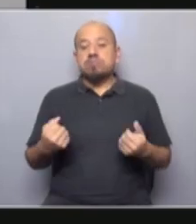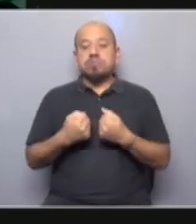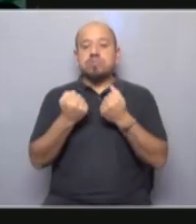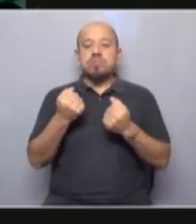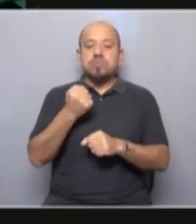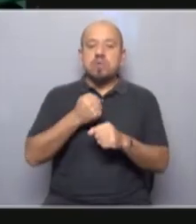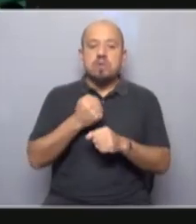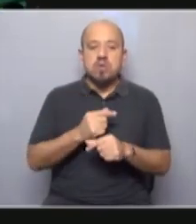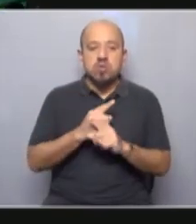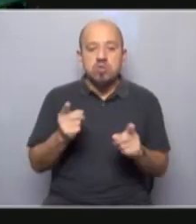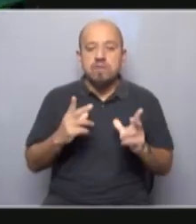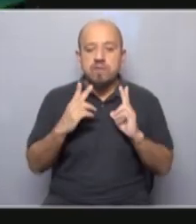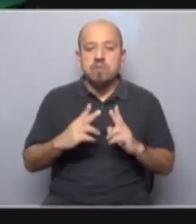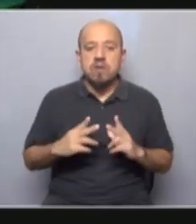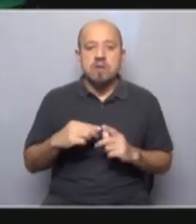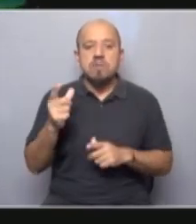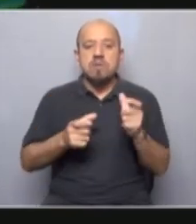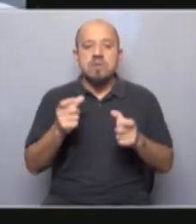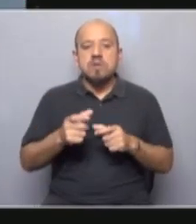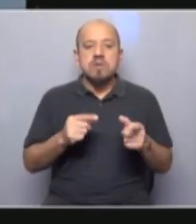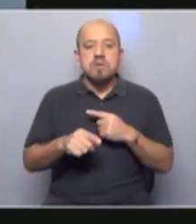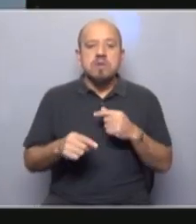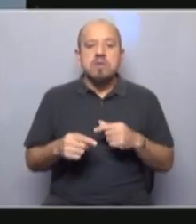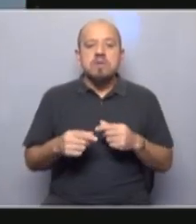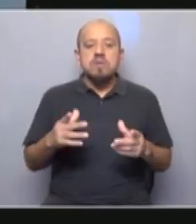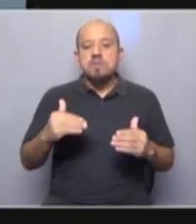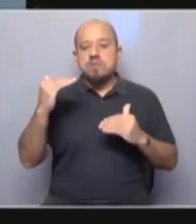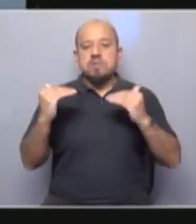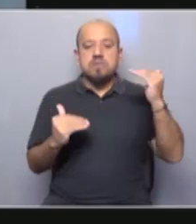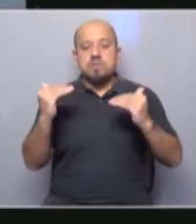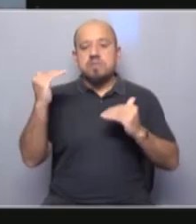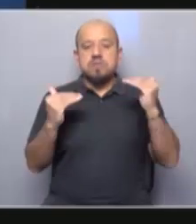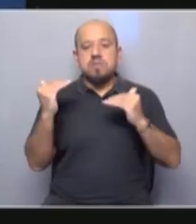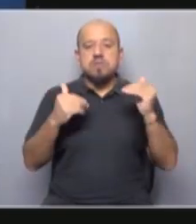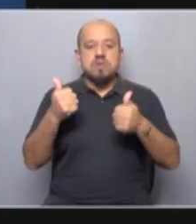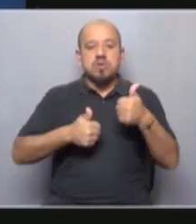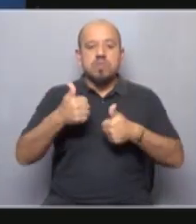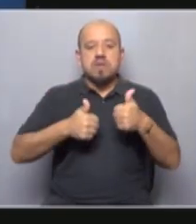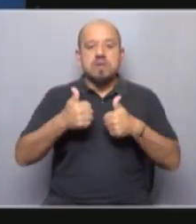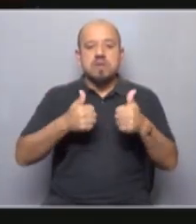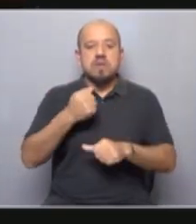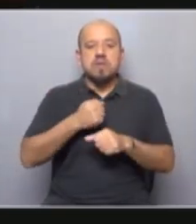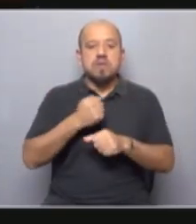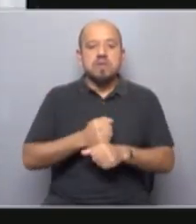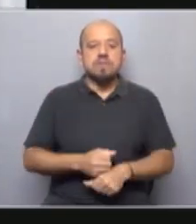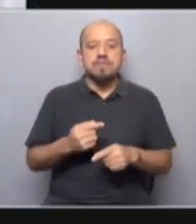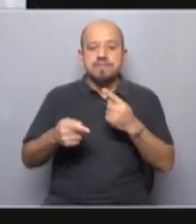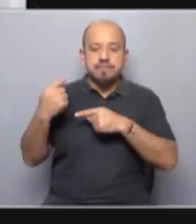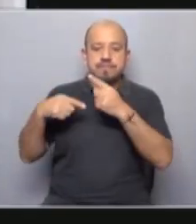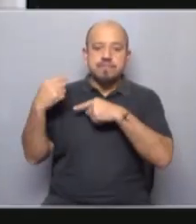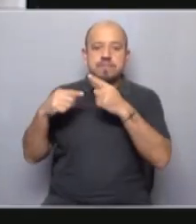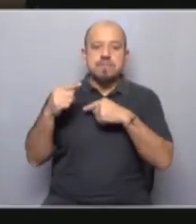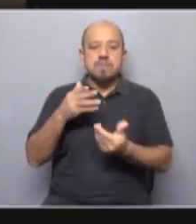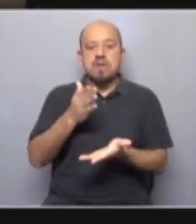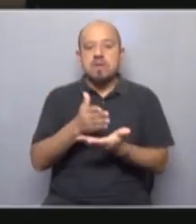trabajadores informales y las personas migrantes, el agravamiento de las desigualdades en materia de competencia laboral y el retroceso en relación a